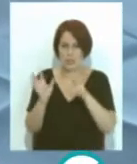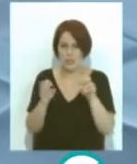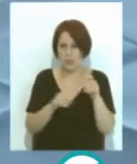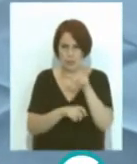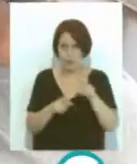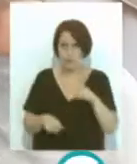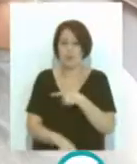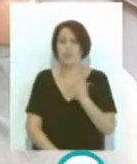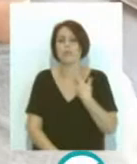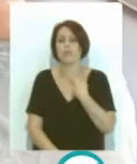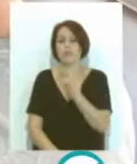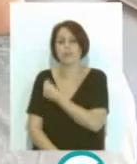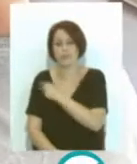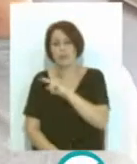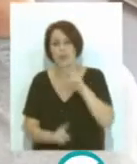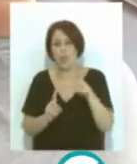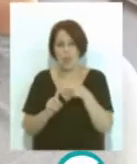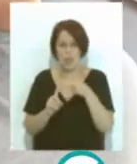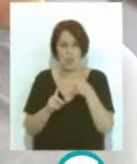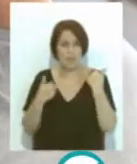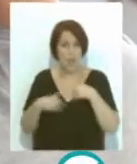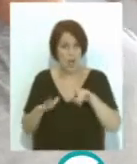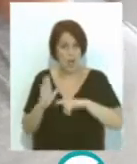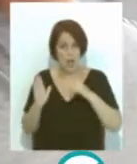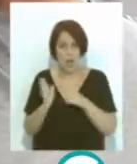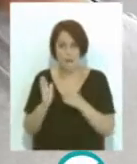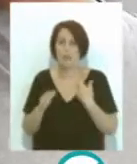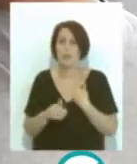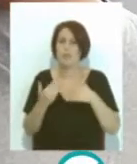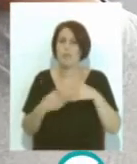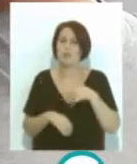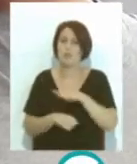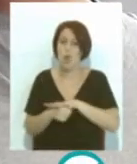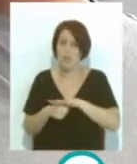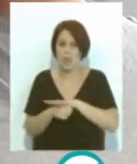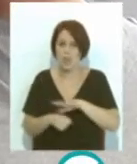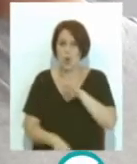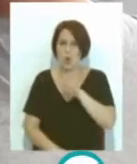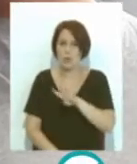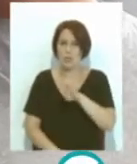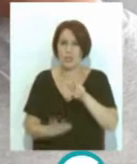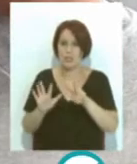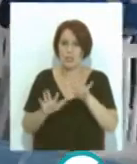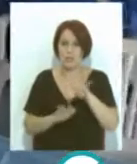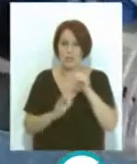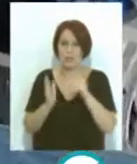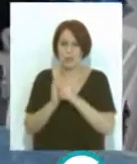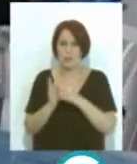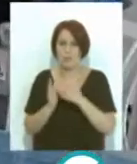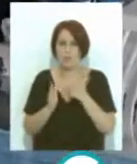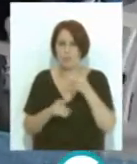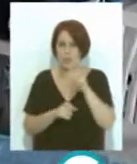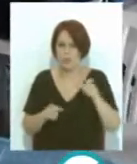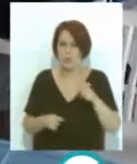personas han completado la pauta con la segunda Del territorio provincial más de 474.000 personas